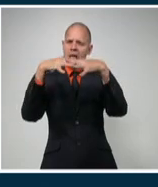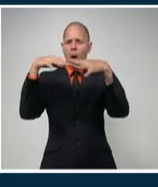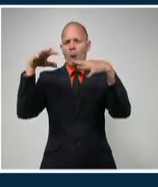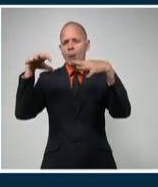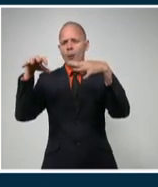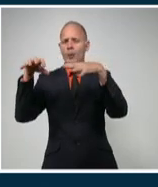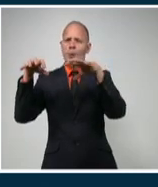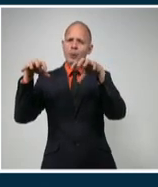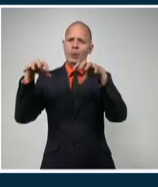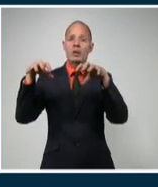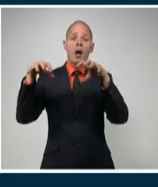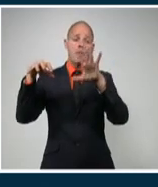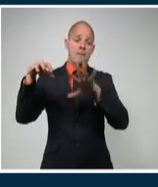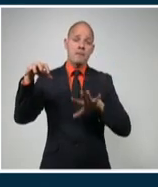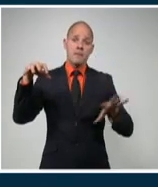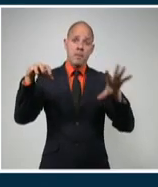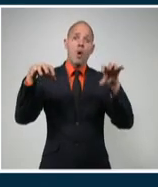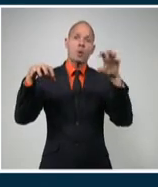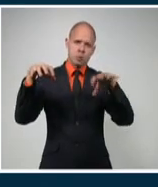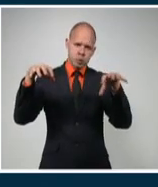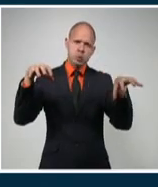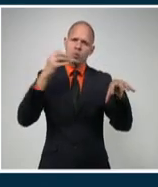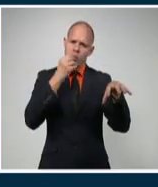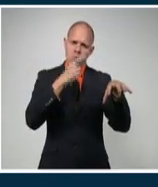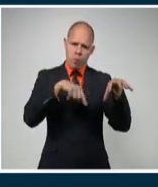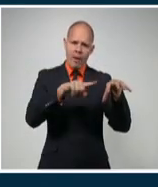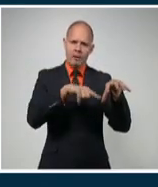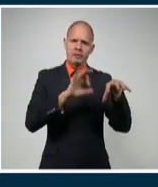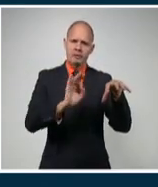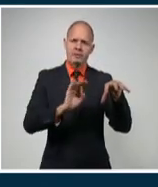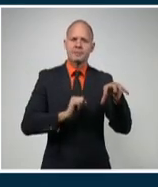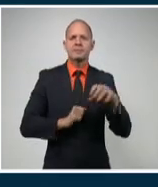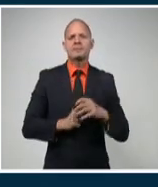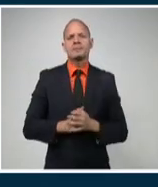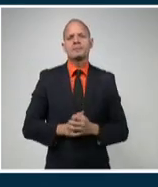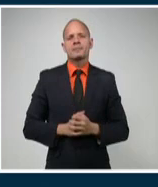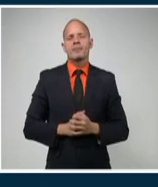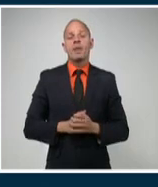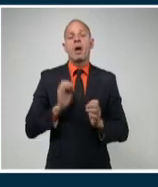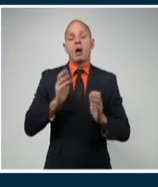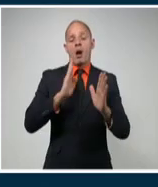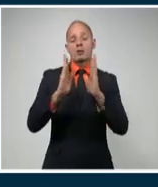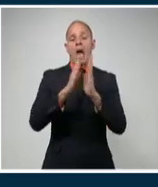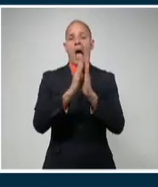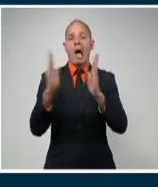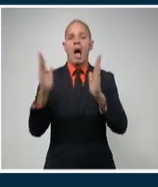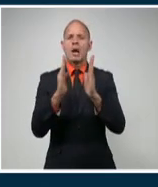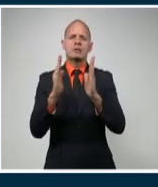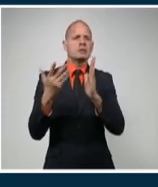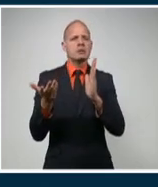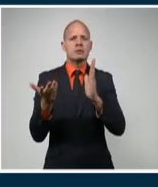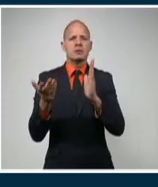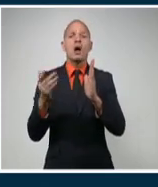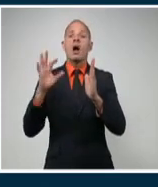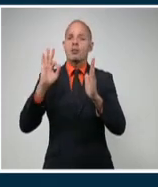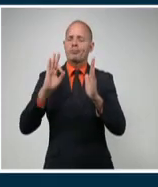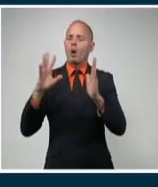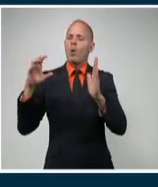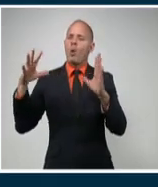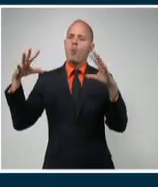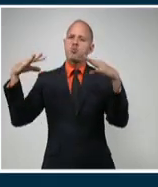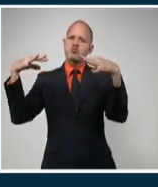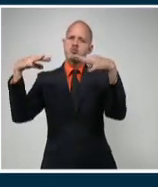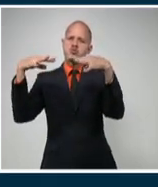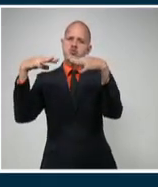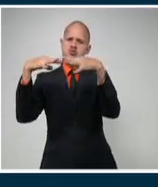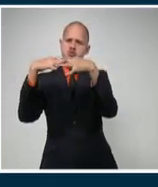en la región oriental que ocurrirán principalmente hacia zonas de la costa norte. En el occidente y centro del país estará parcialmente nublado y